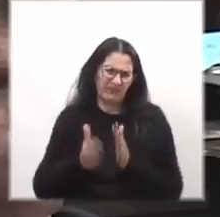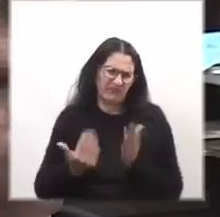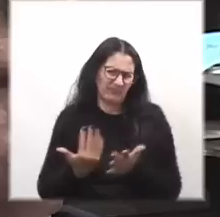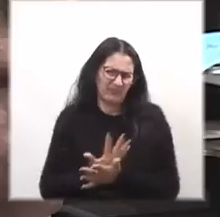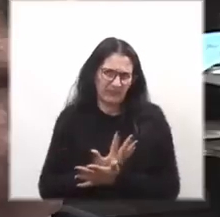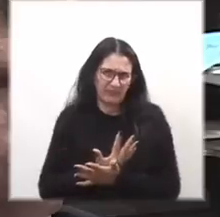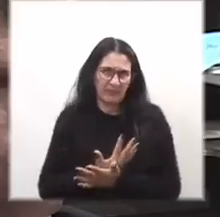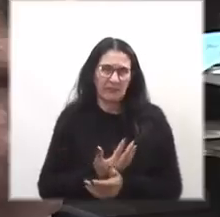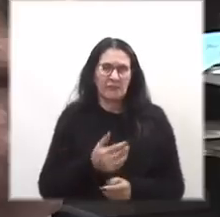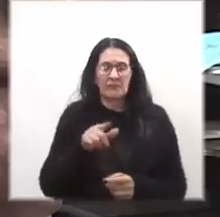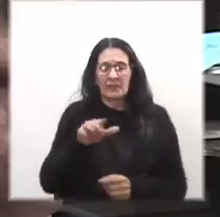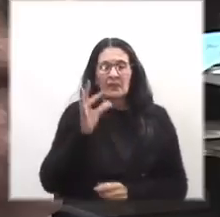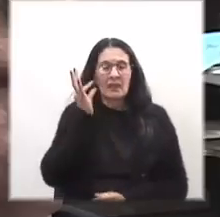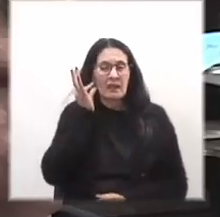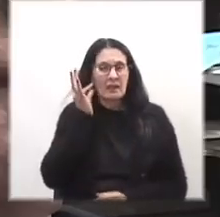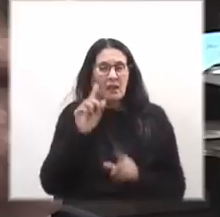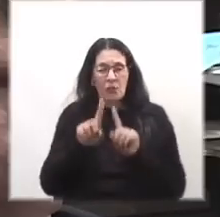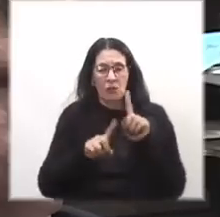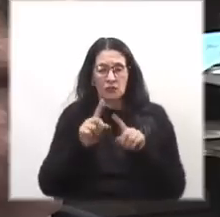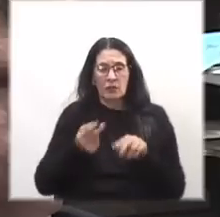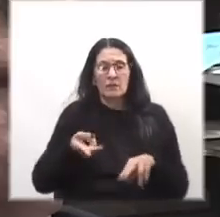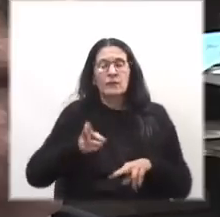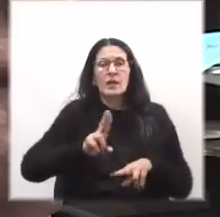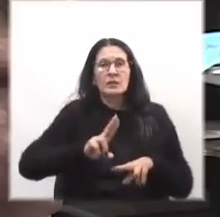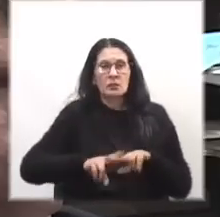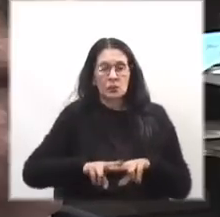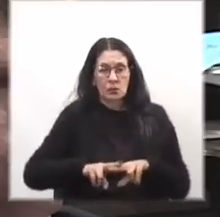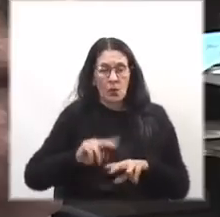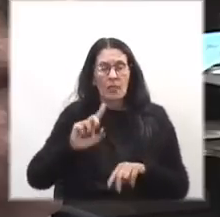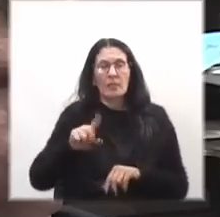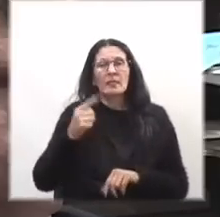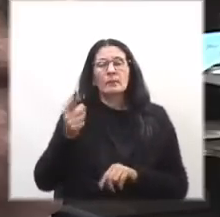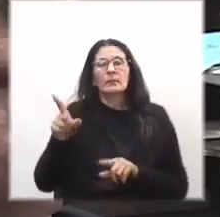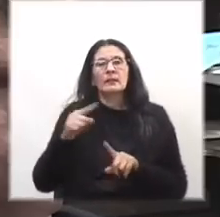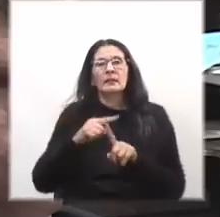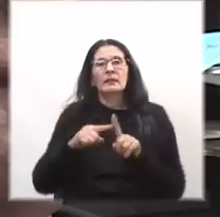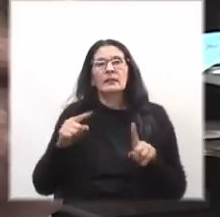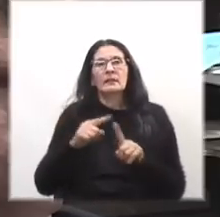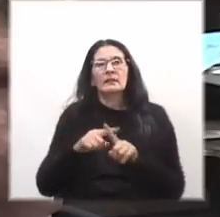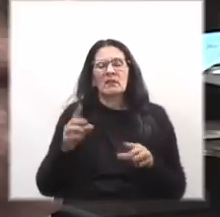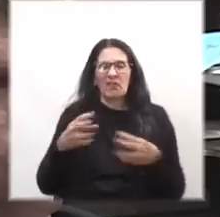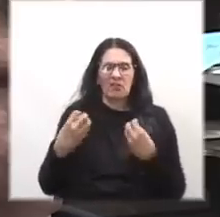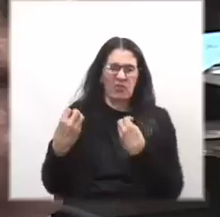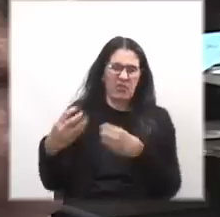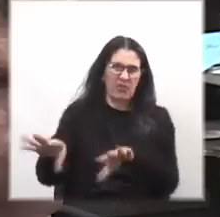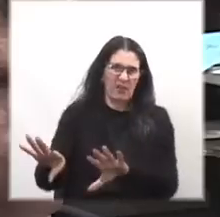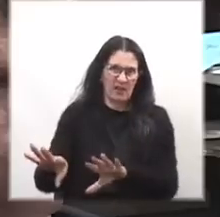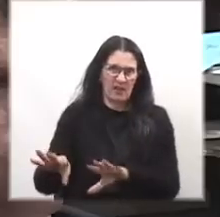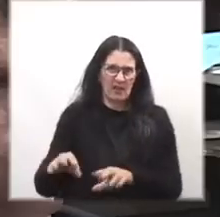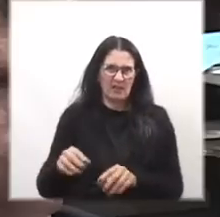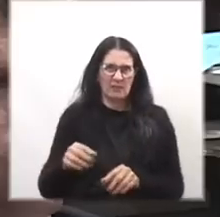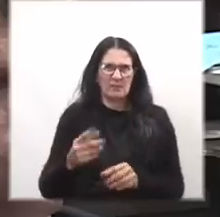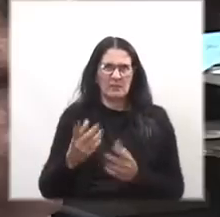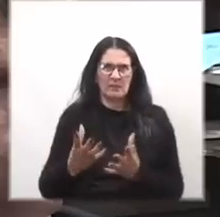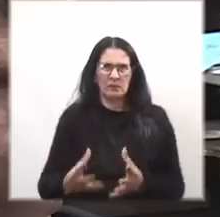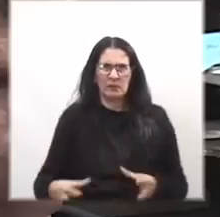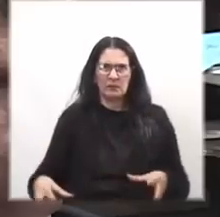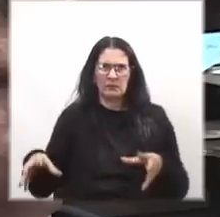La niña de 11 años aseció luego de que sus tíos la dejaran tirada en un camastro